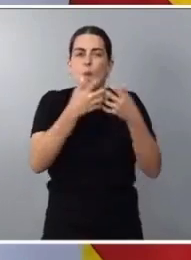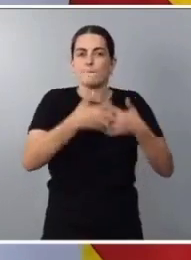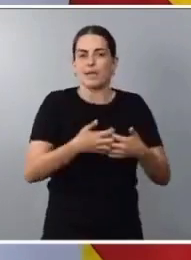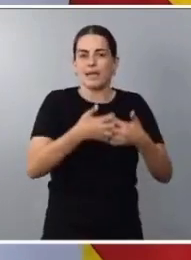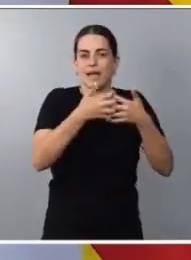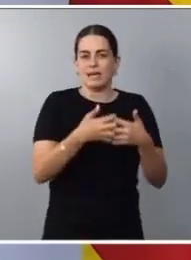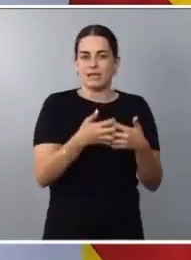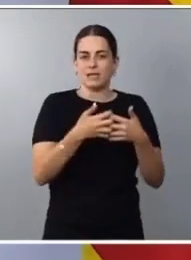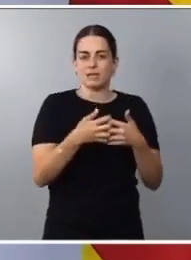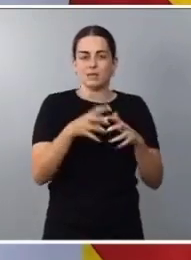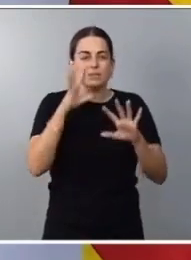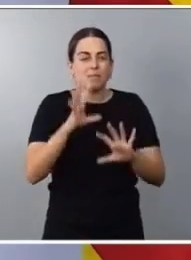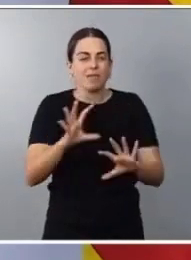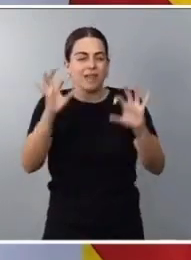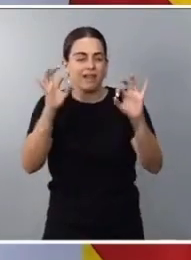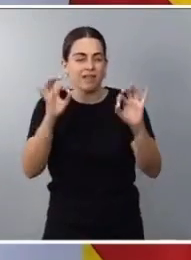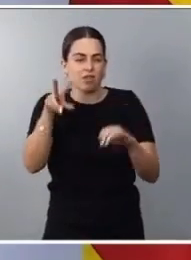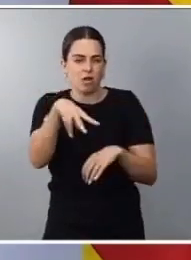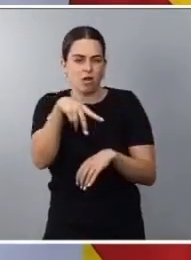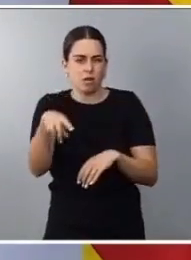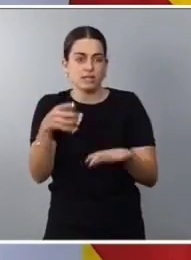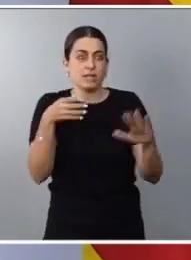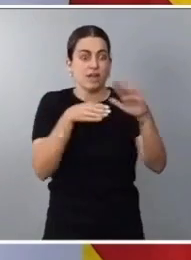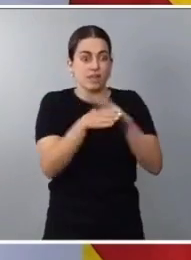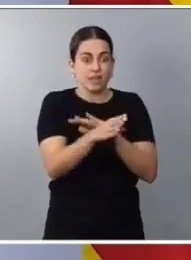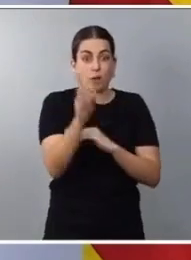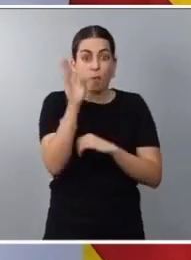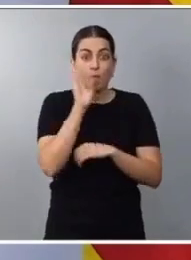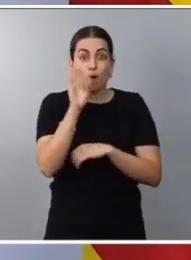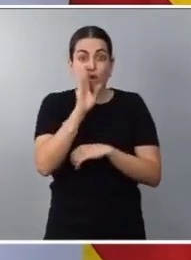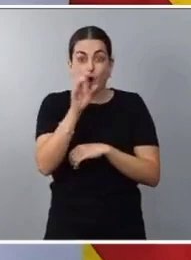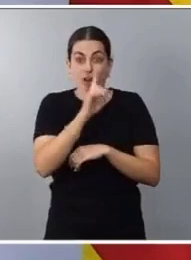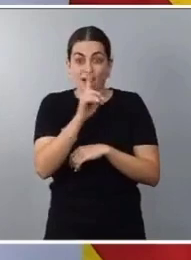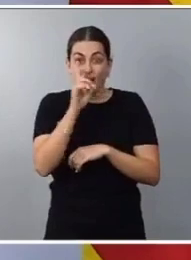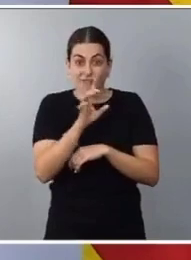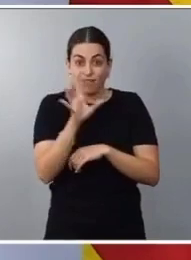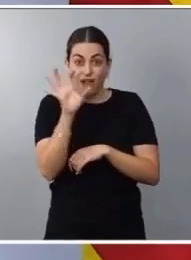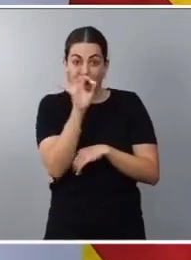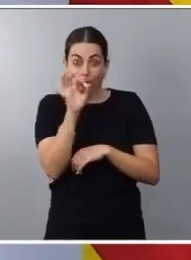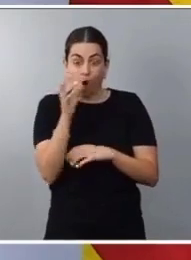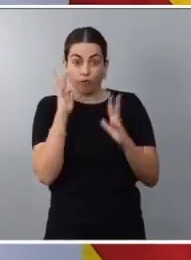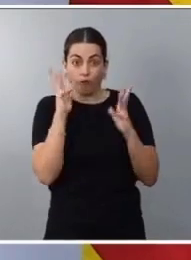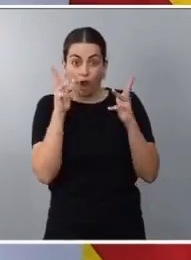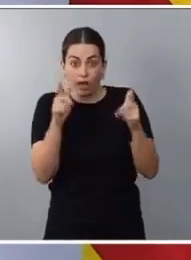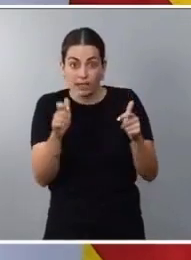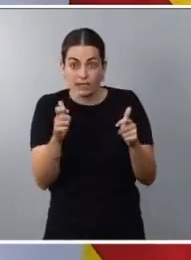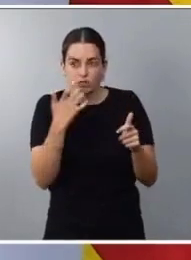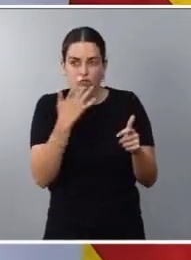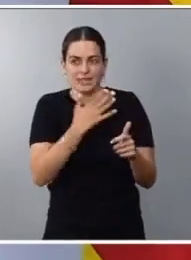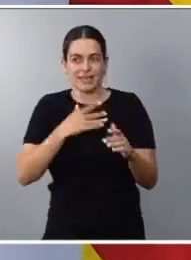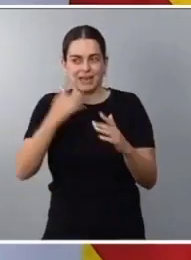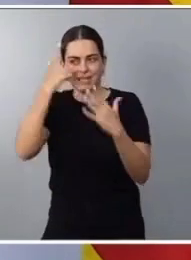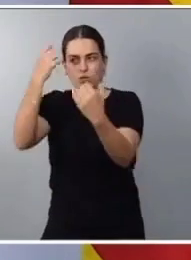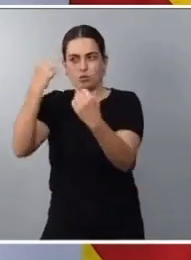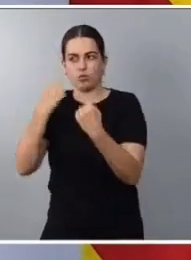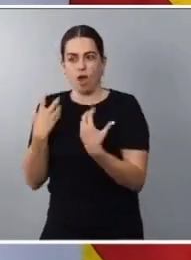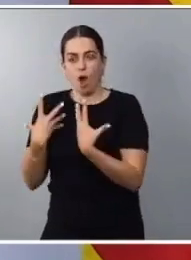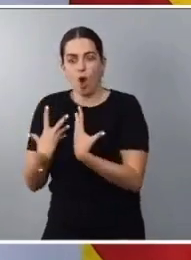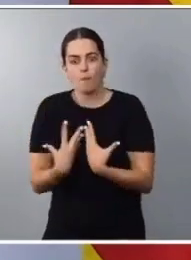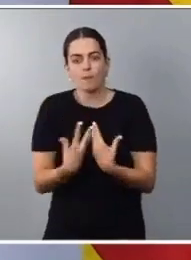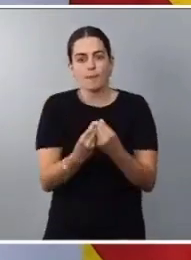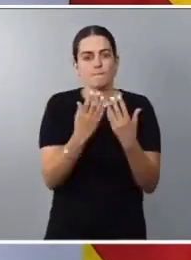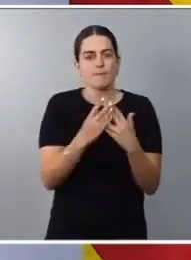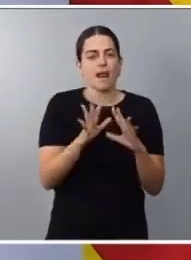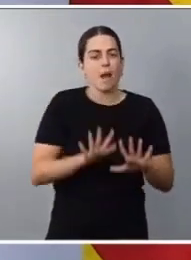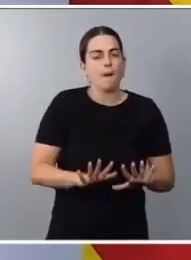especialización y que son, por ejemplo, el acceso a pornografía violenta. O si queremos que desde las instituciones acompañemos esos aprendizajes para